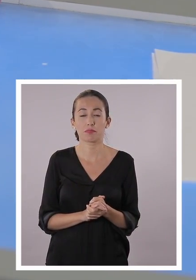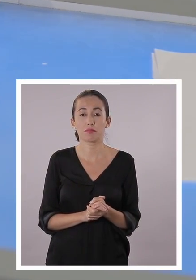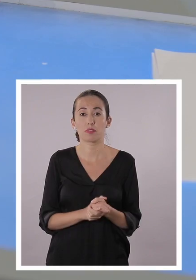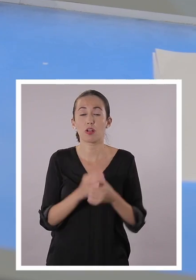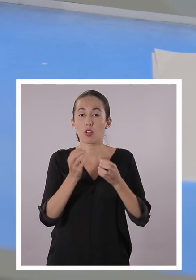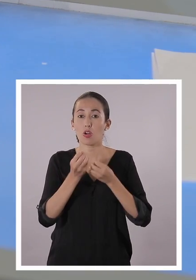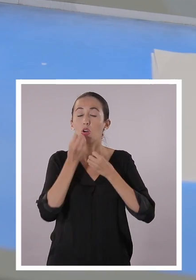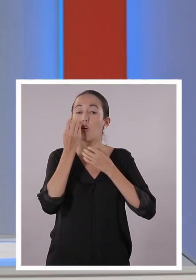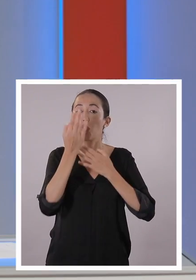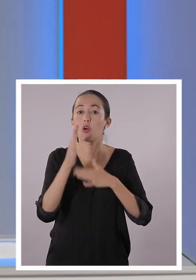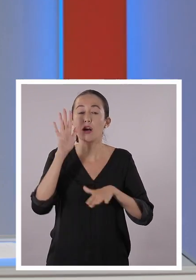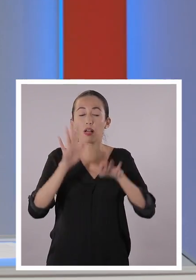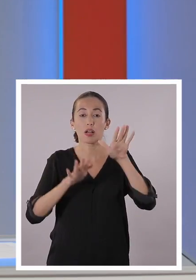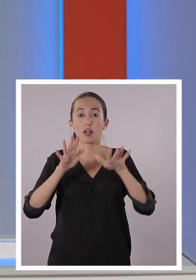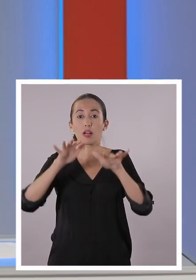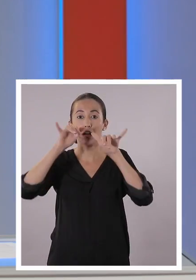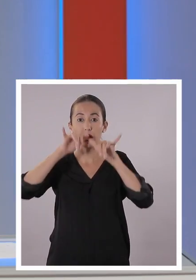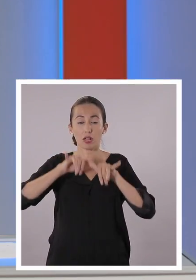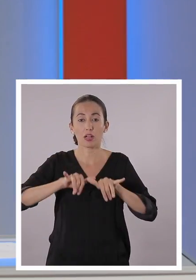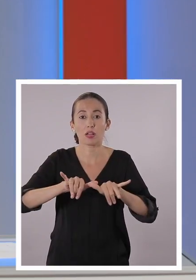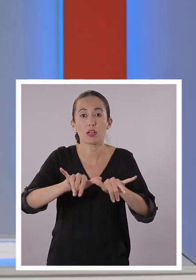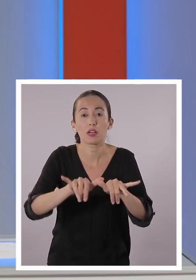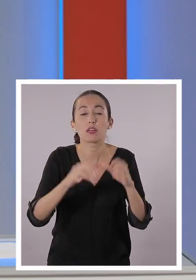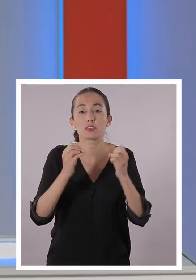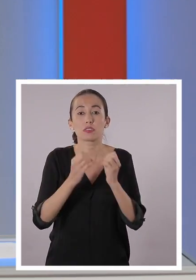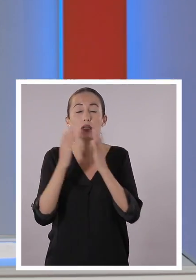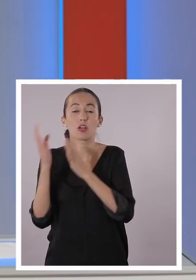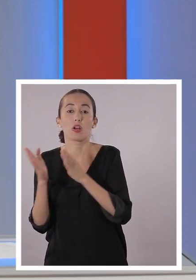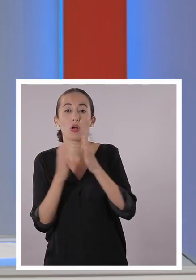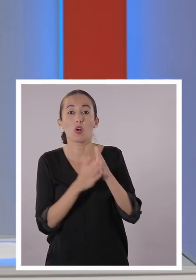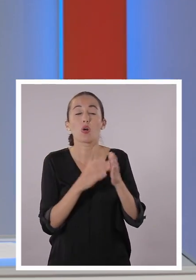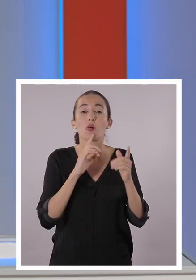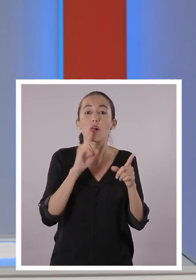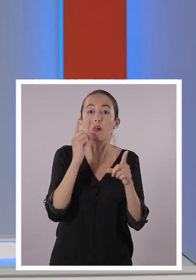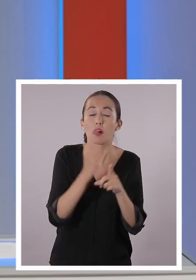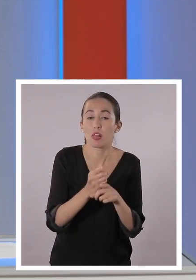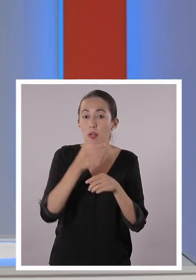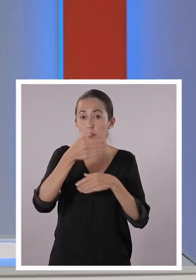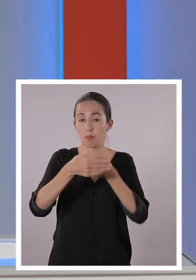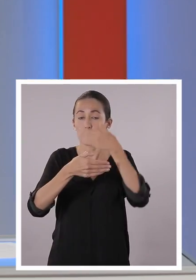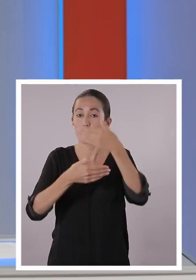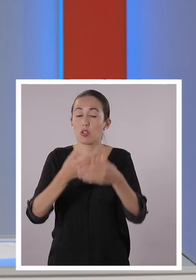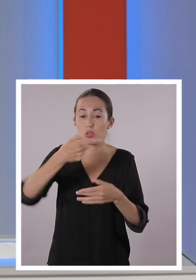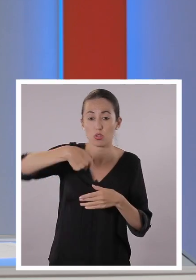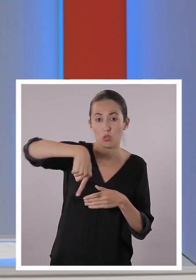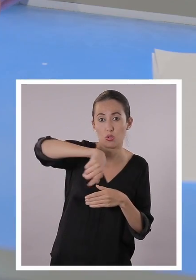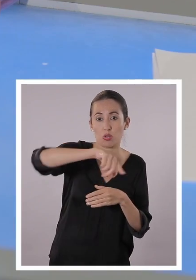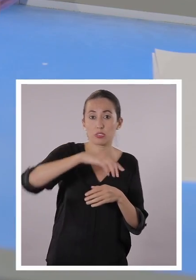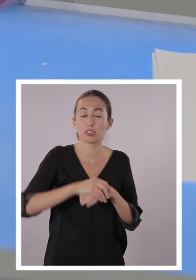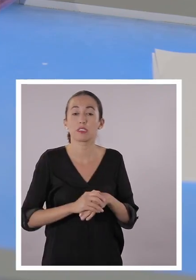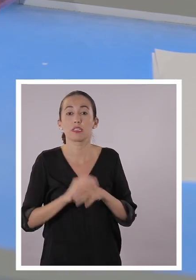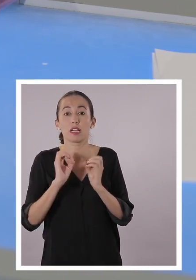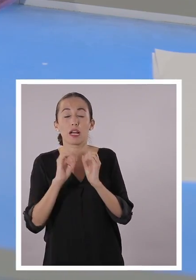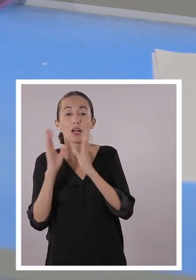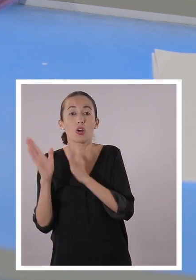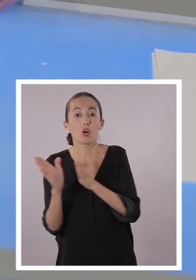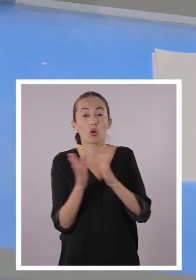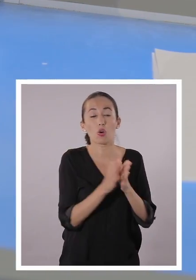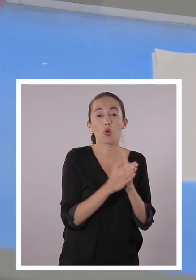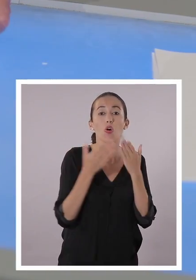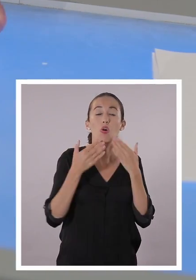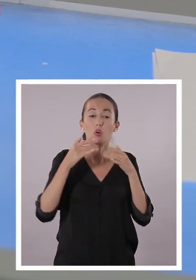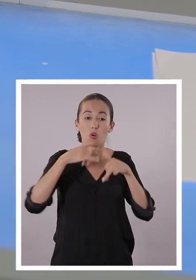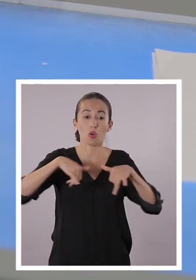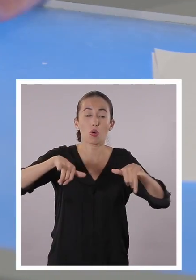Ahora, ¿qué sabemos aquí de nosotros, no es cierto? Que el cateto número 1 es siempre perpendicular al cateto base.